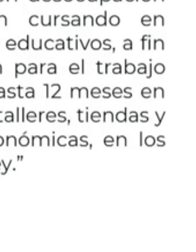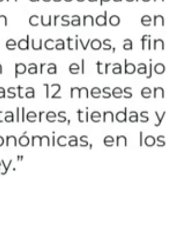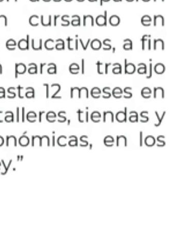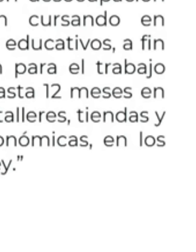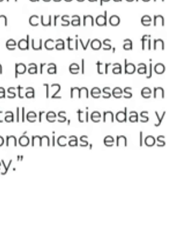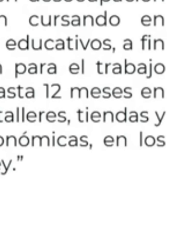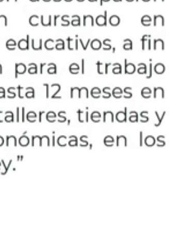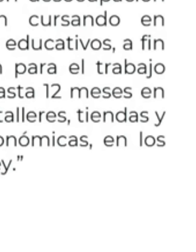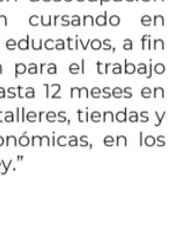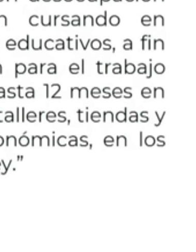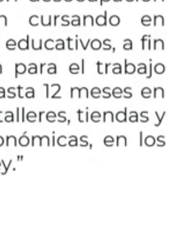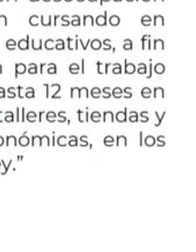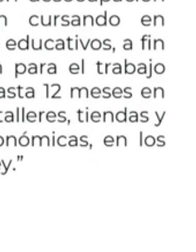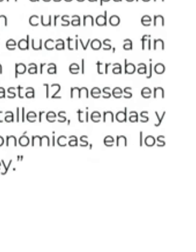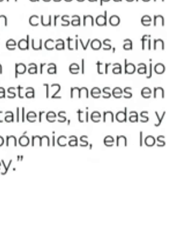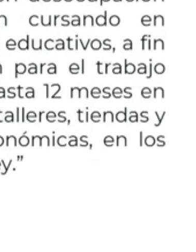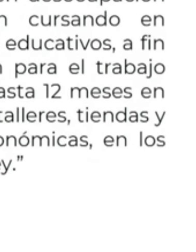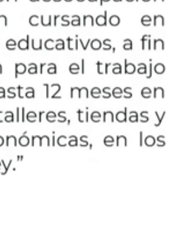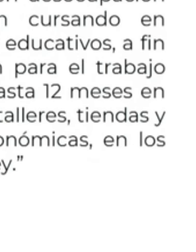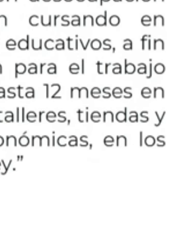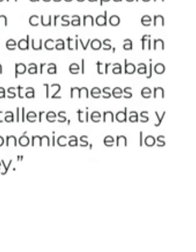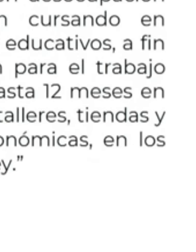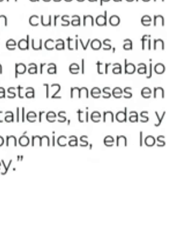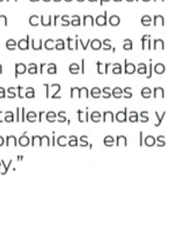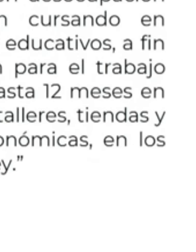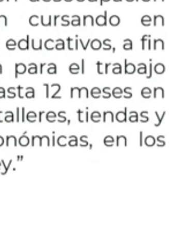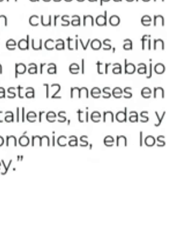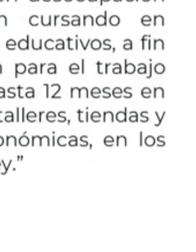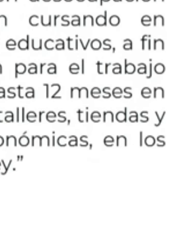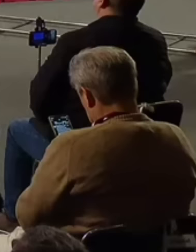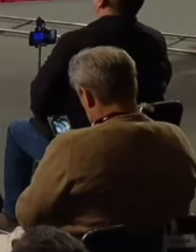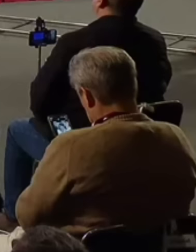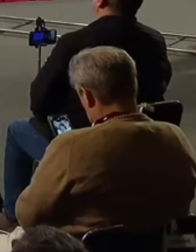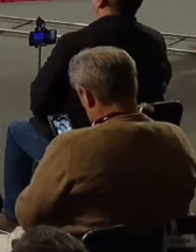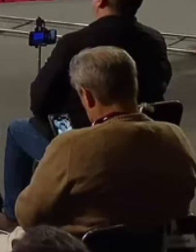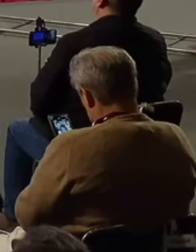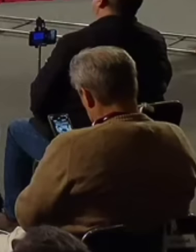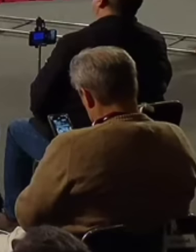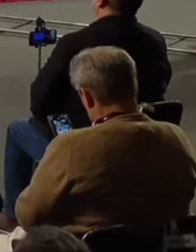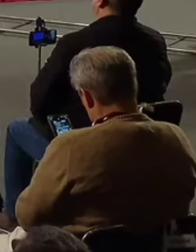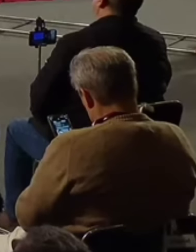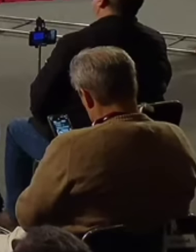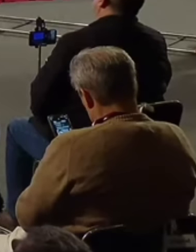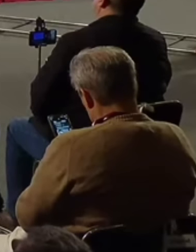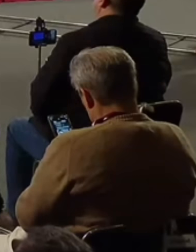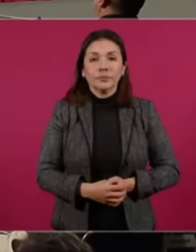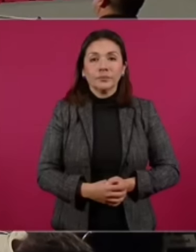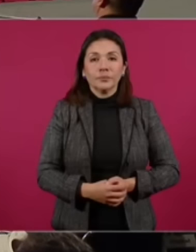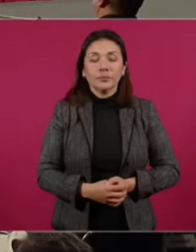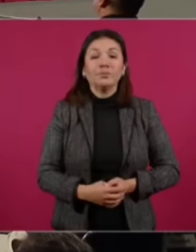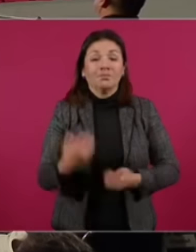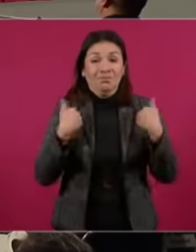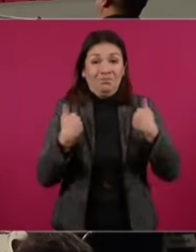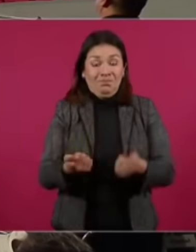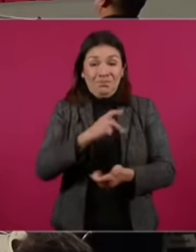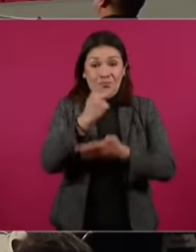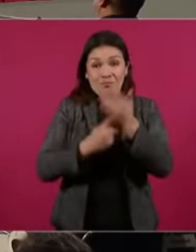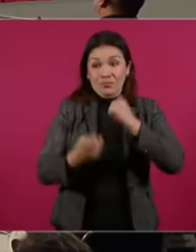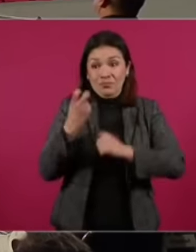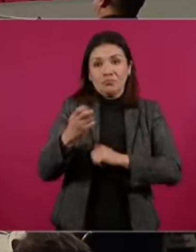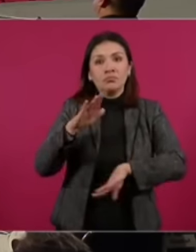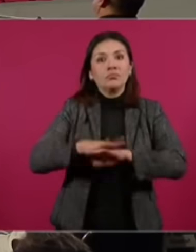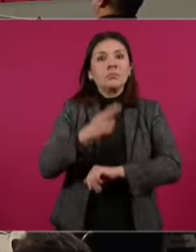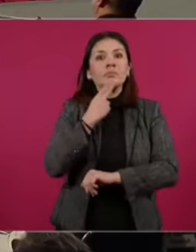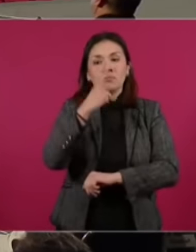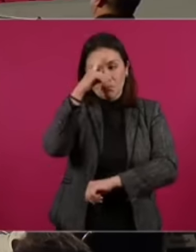entendido de que hay un consenso de que este programa ha significado un parteaguas en la atención de la juventud y que se tiene que mantener, al igual